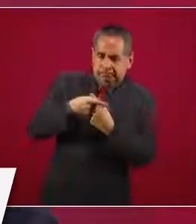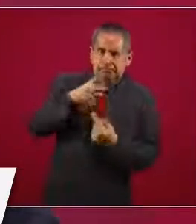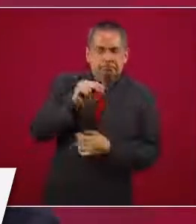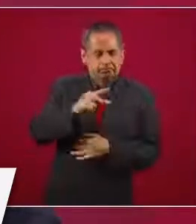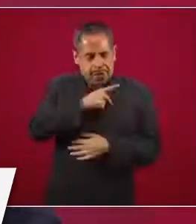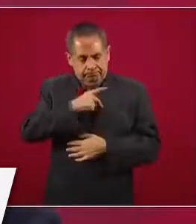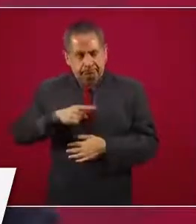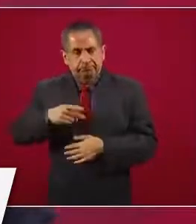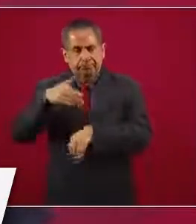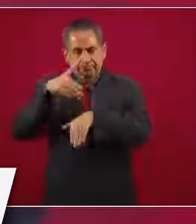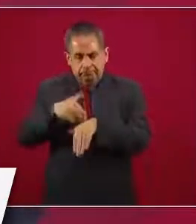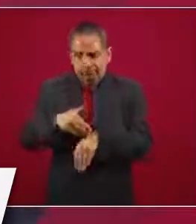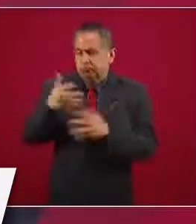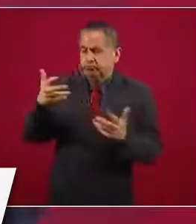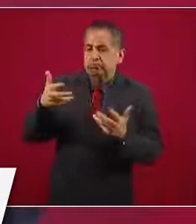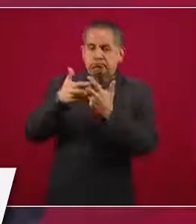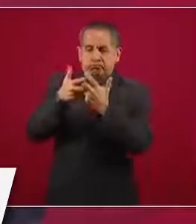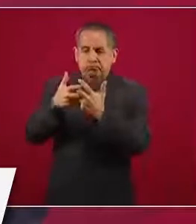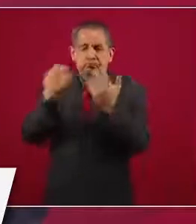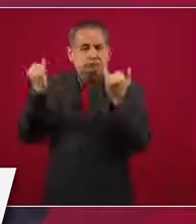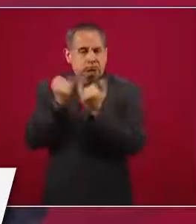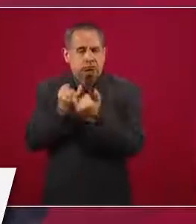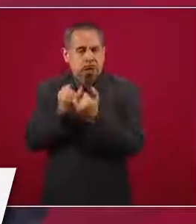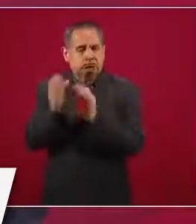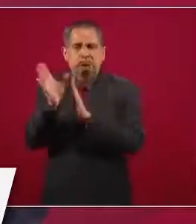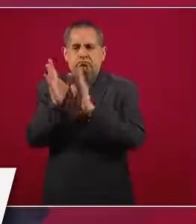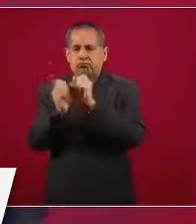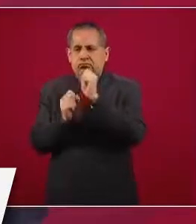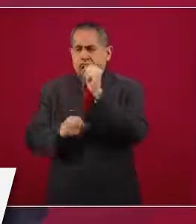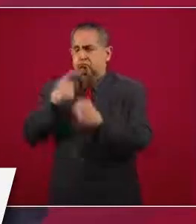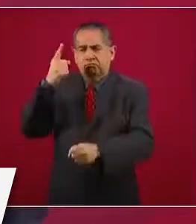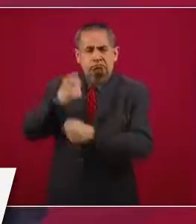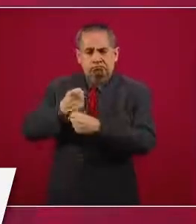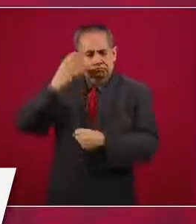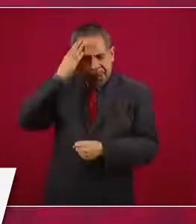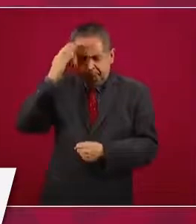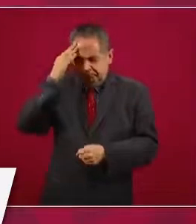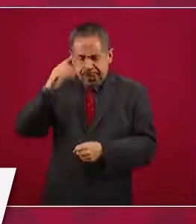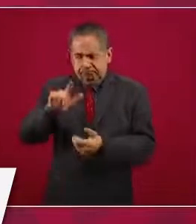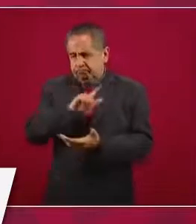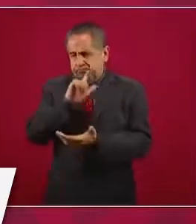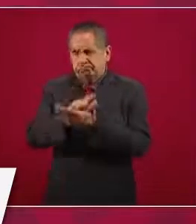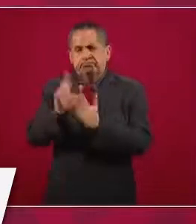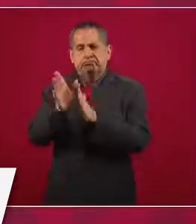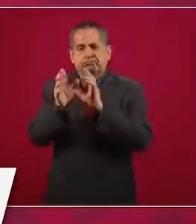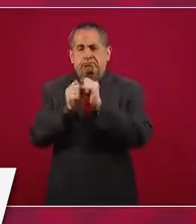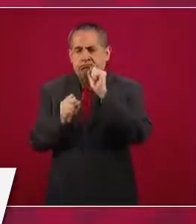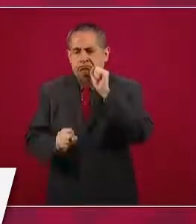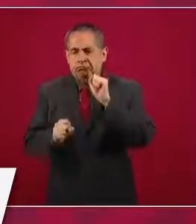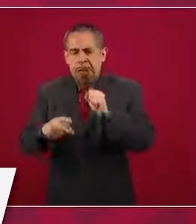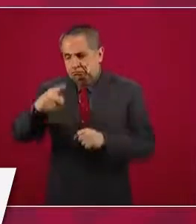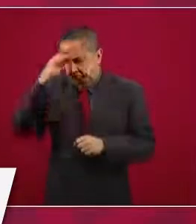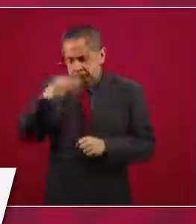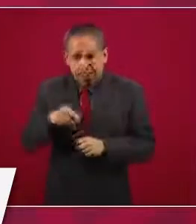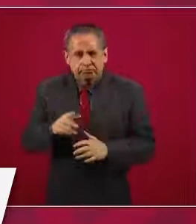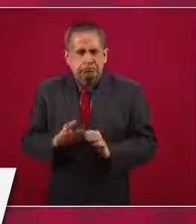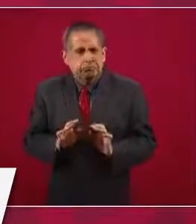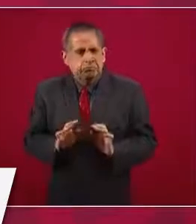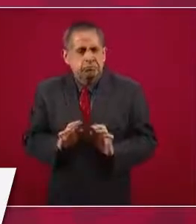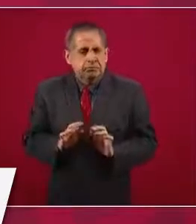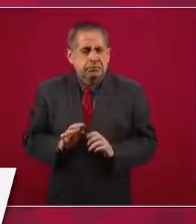lo que establece la Constitución General de la República. Pero